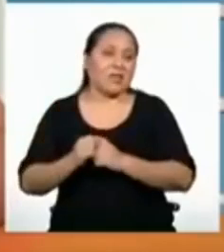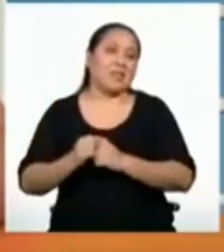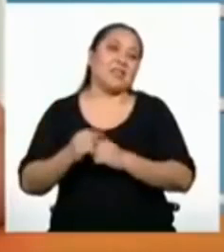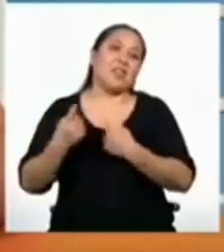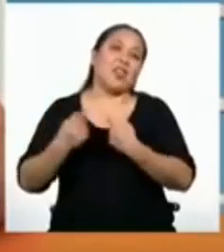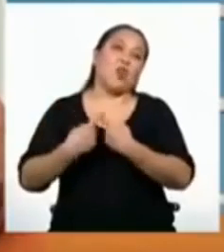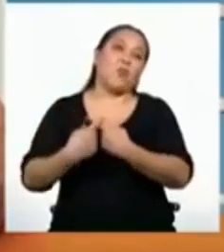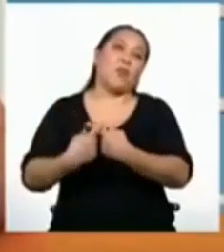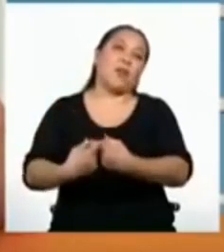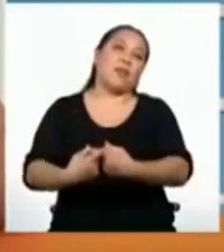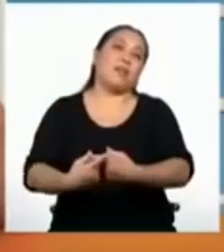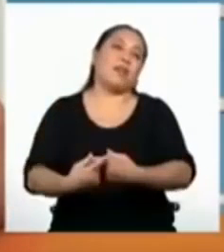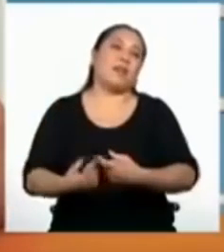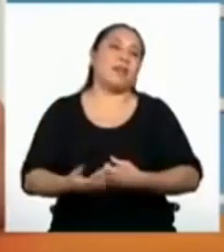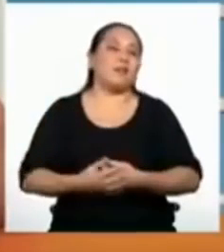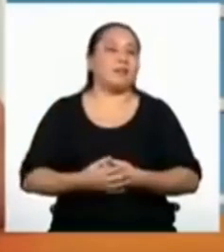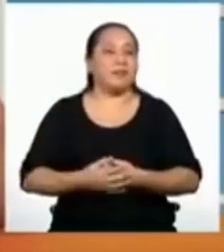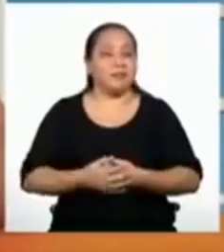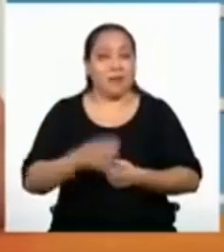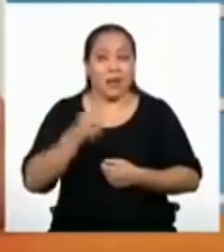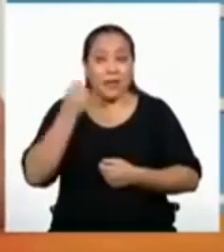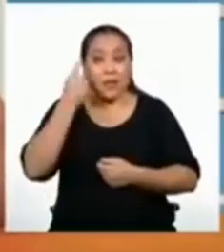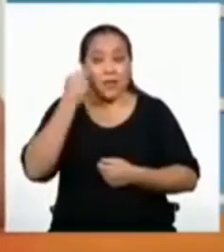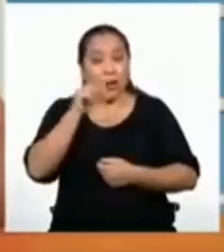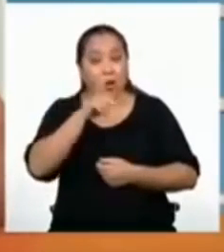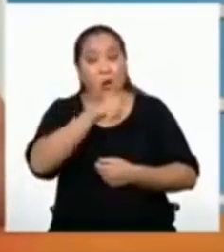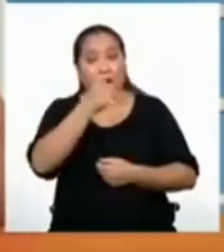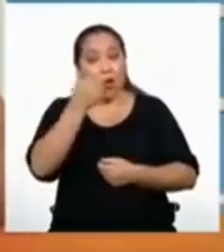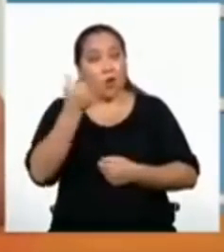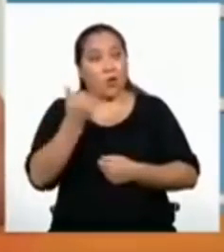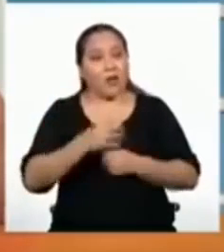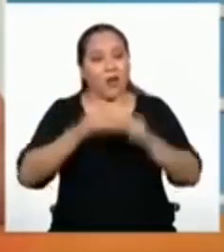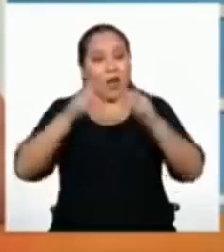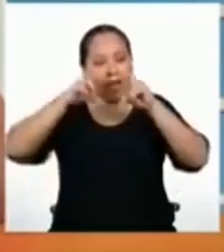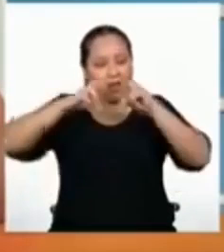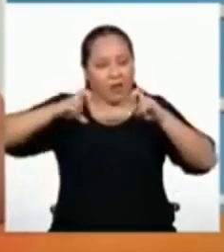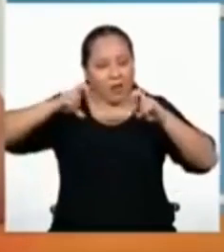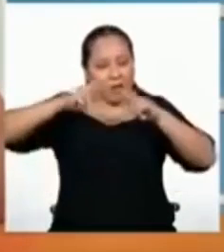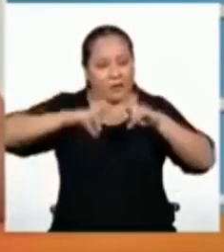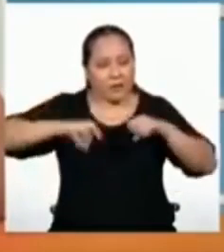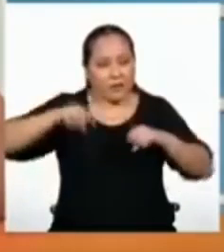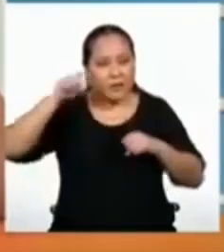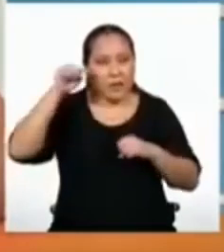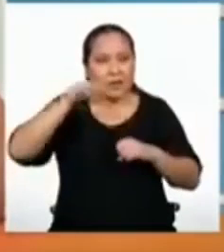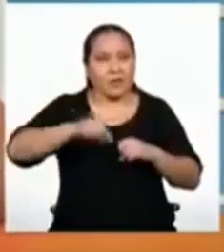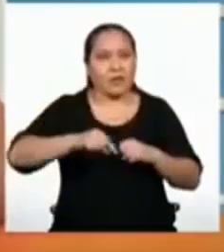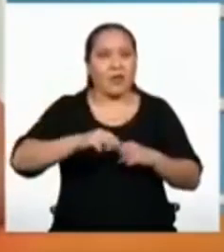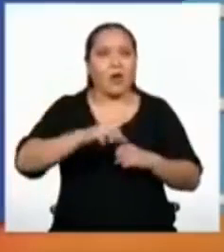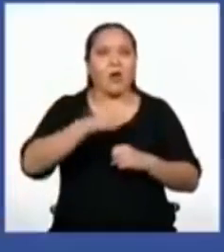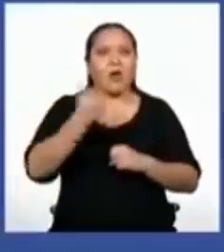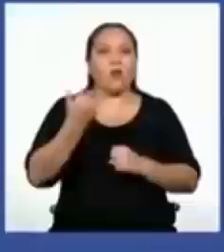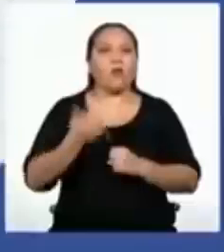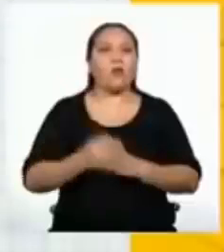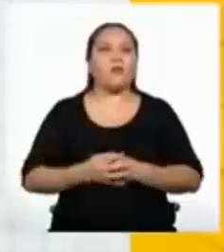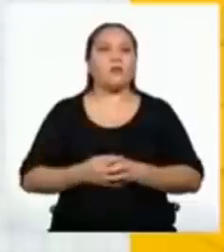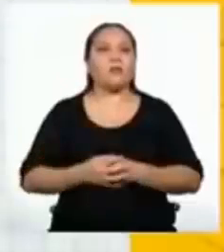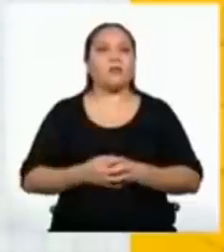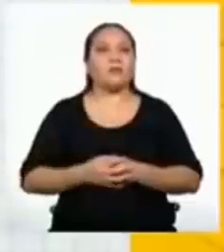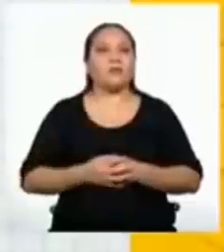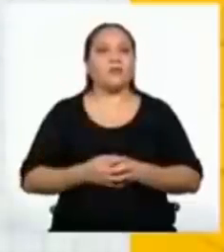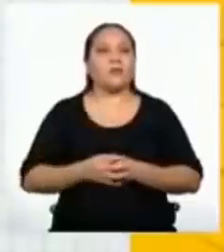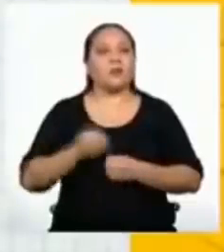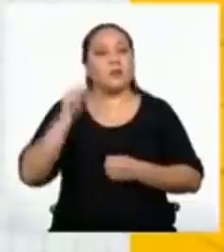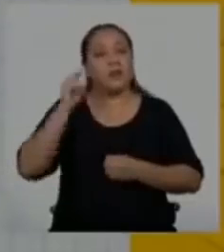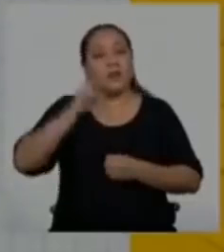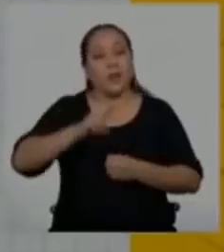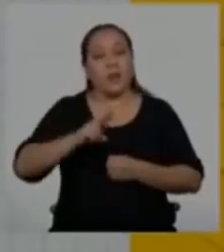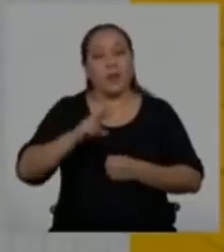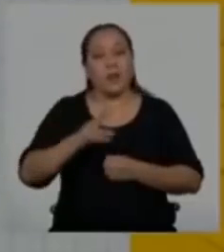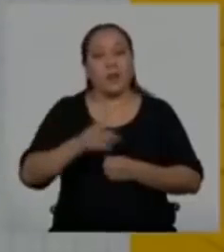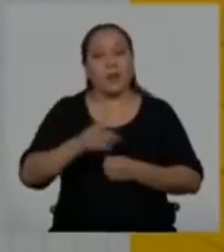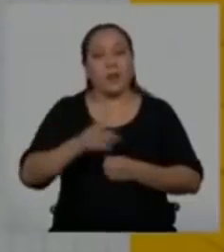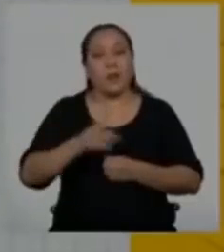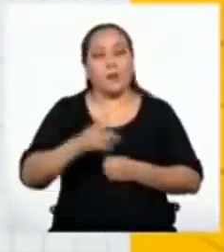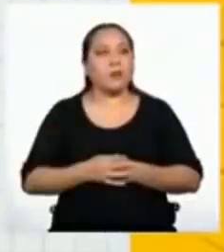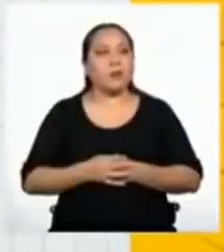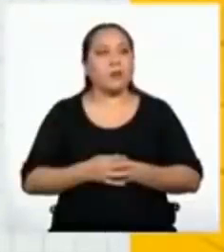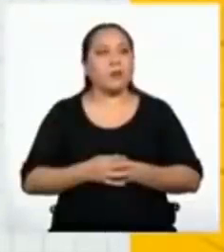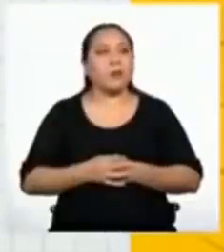de las progresiones geométricas, analicemos la siguiente progresión geométrica. Como vemos aquí,